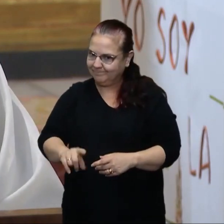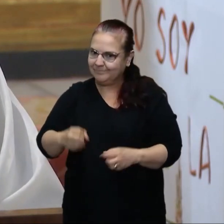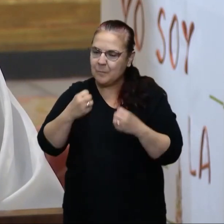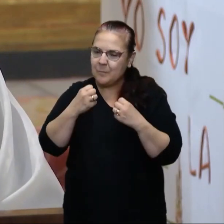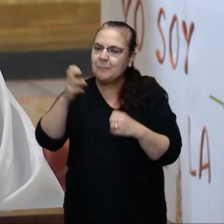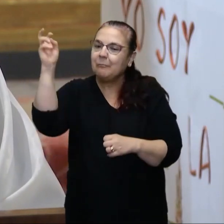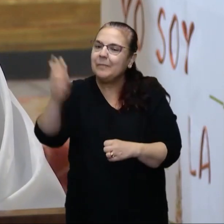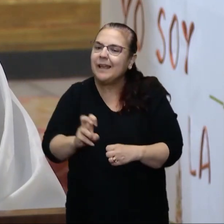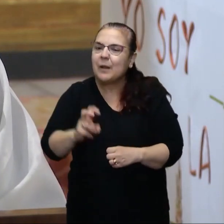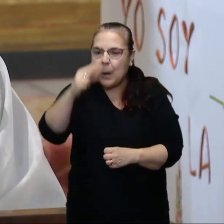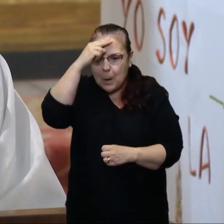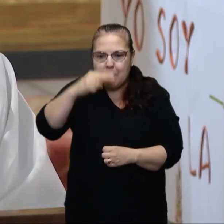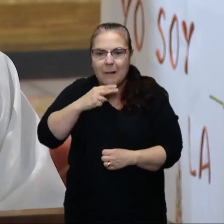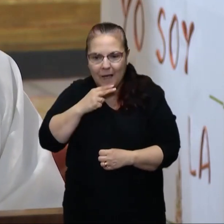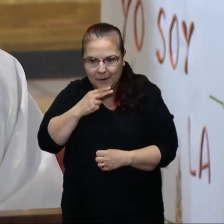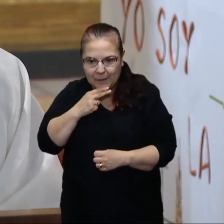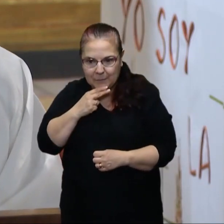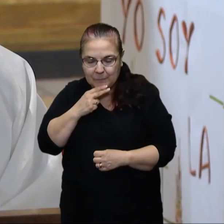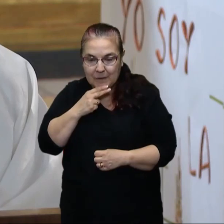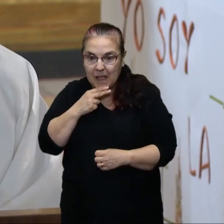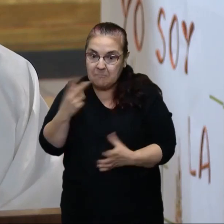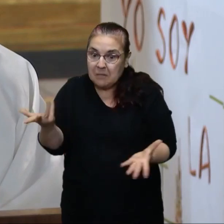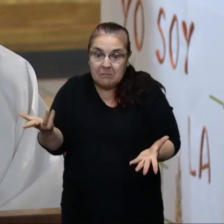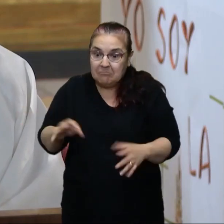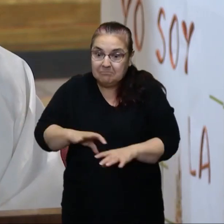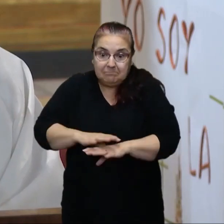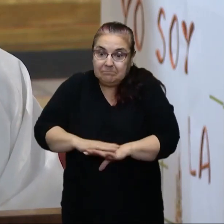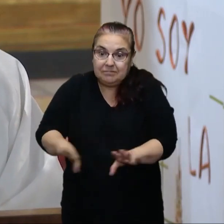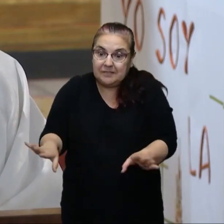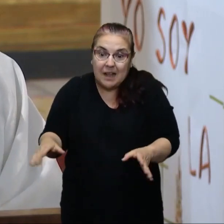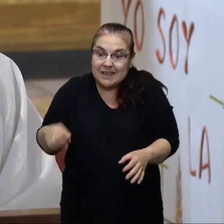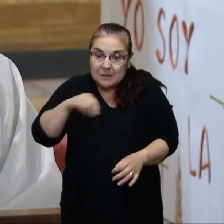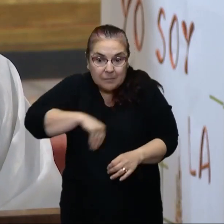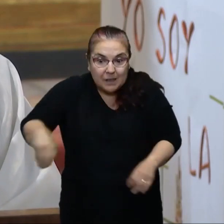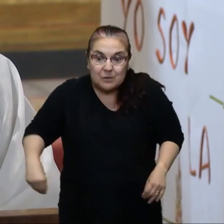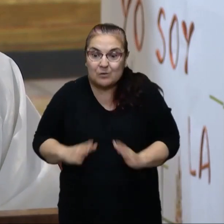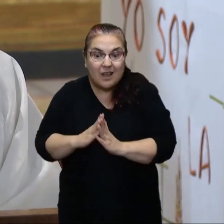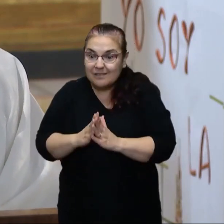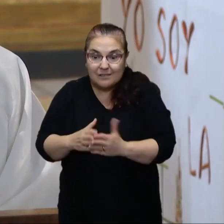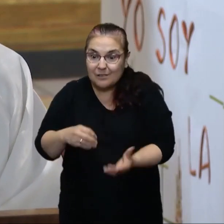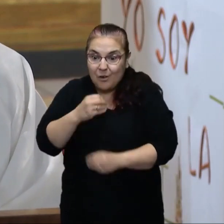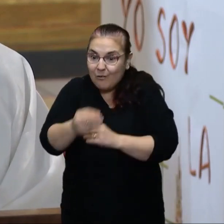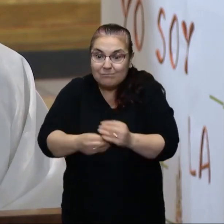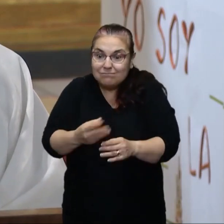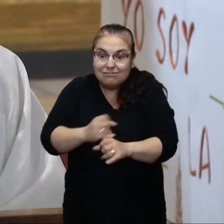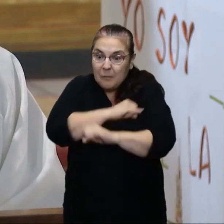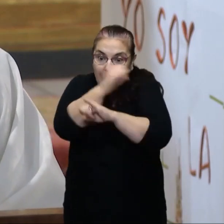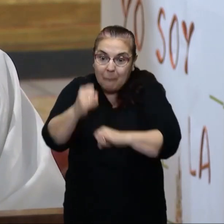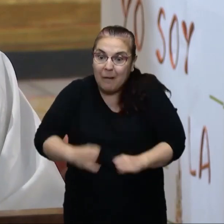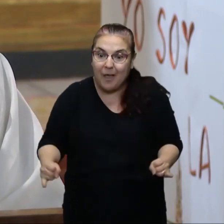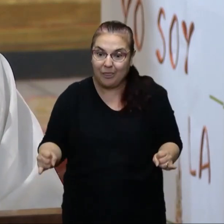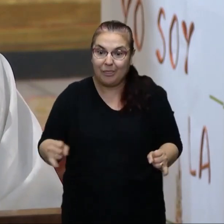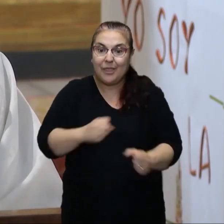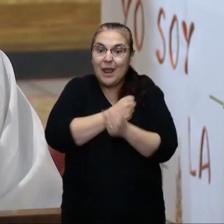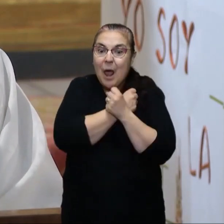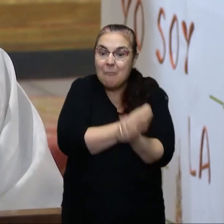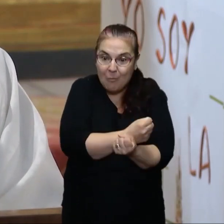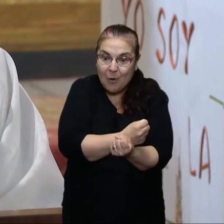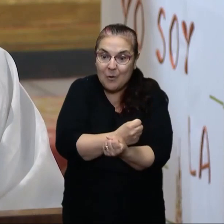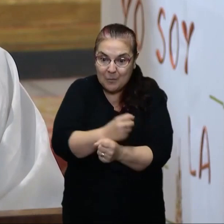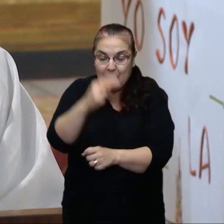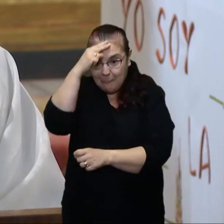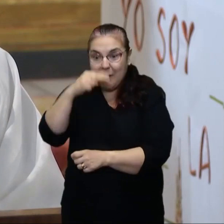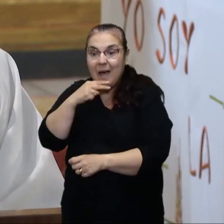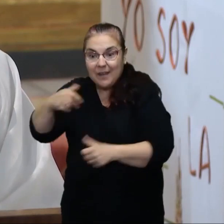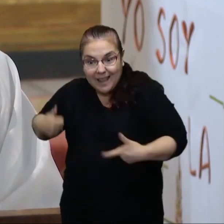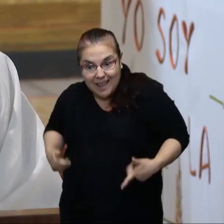Padre. Por lo demás, es el Espíritu Santo el que realiza esta paz. Quien es el amor entre el Padre y el Hijo.